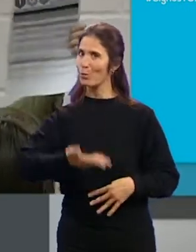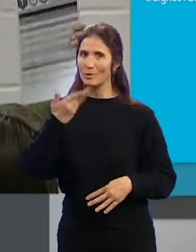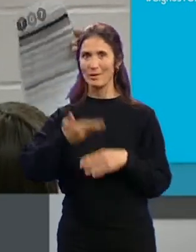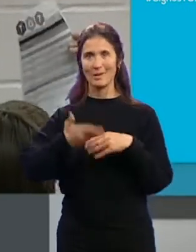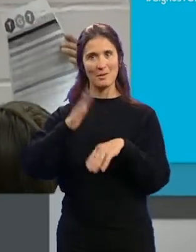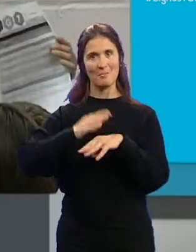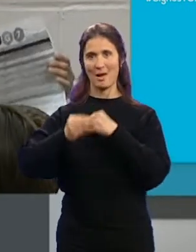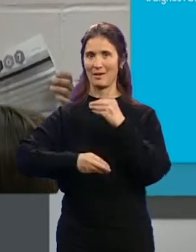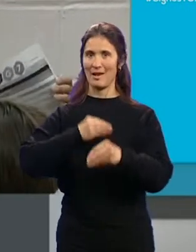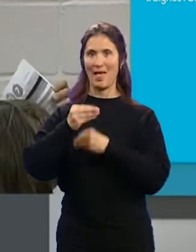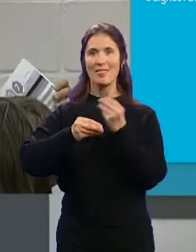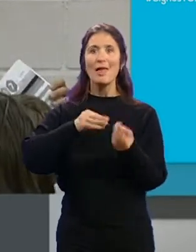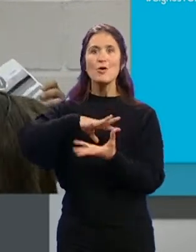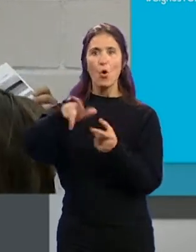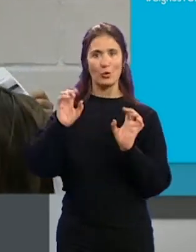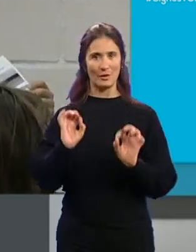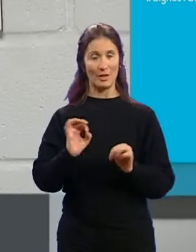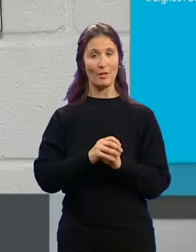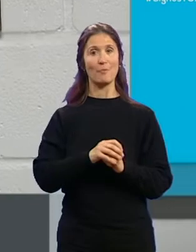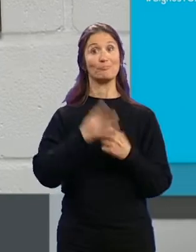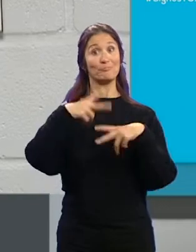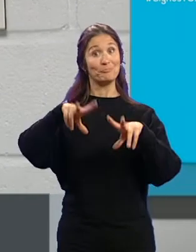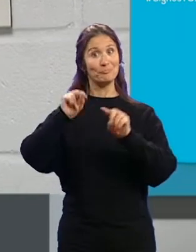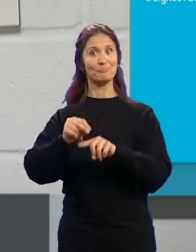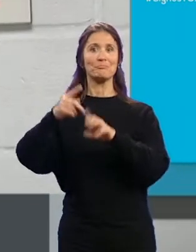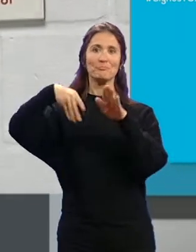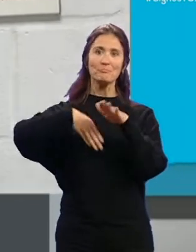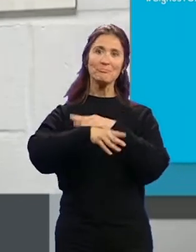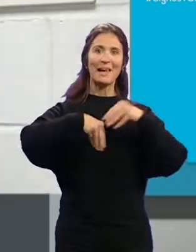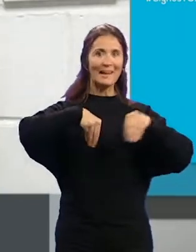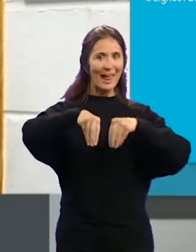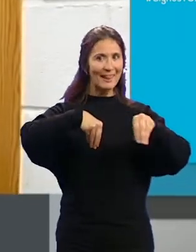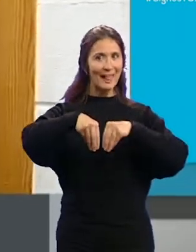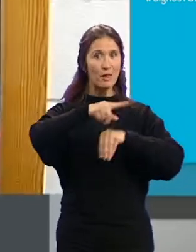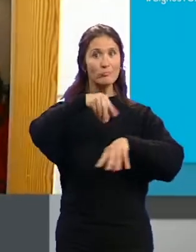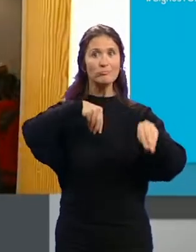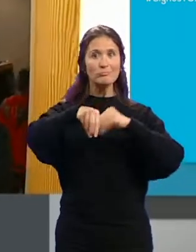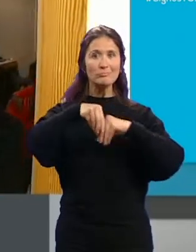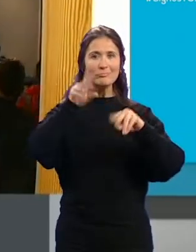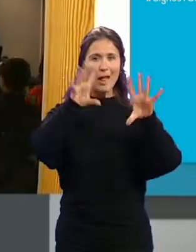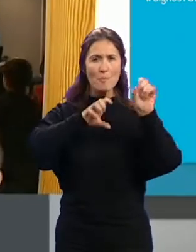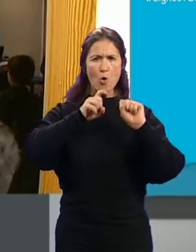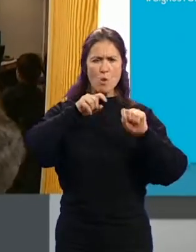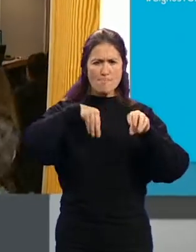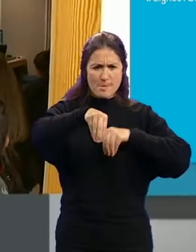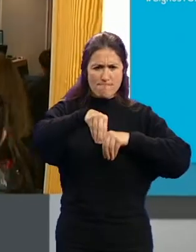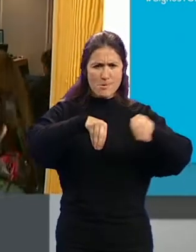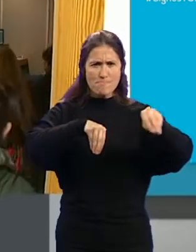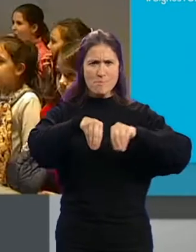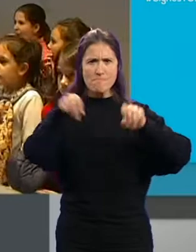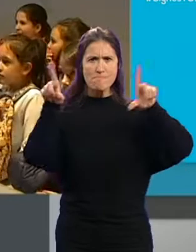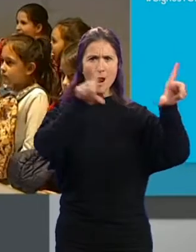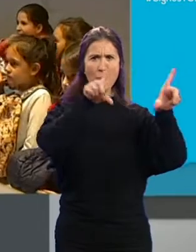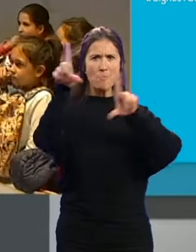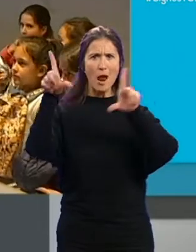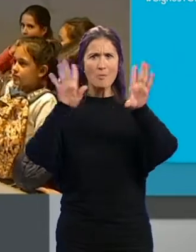...para realizar una noticia. También han pasado por la realización... ...donde han aprendido a pinchar y mezclar planos.